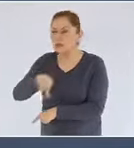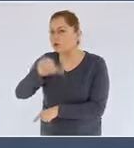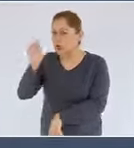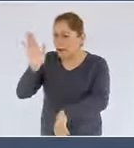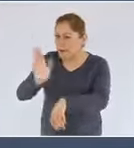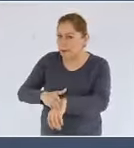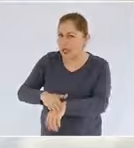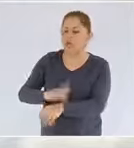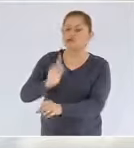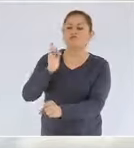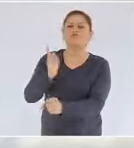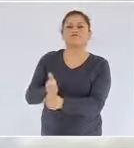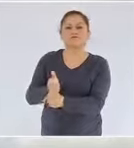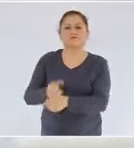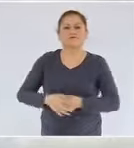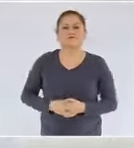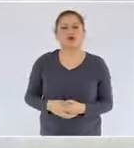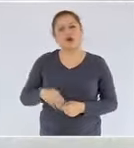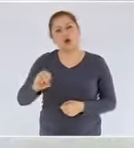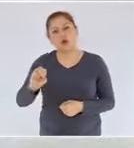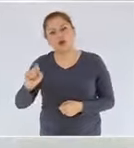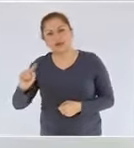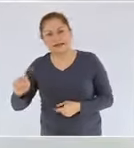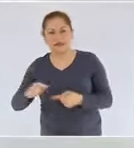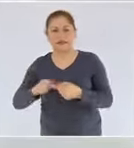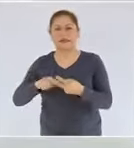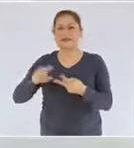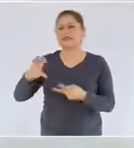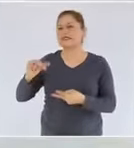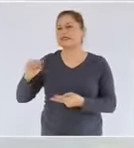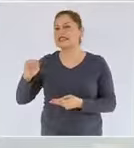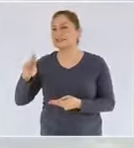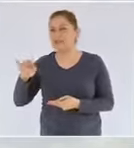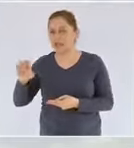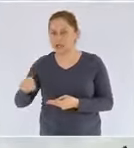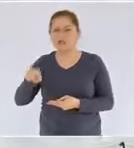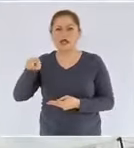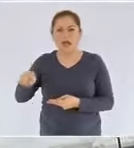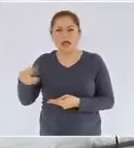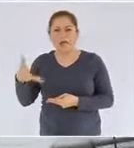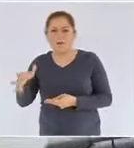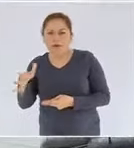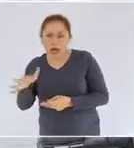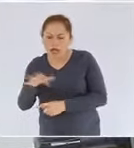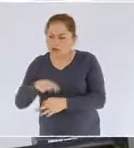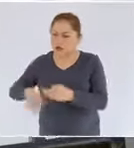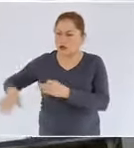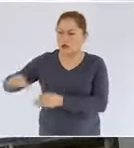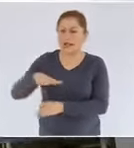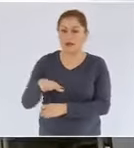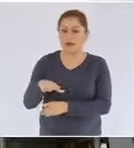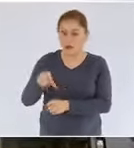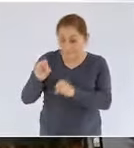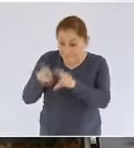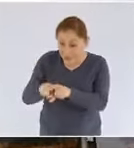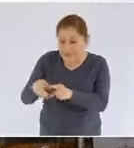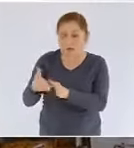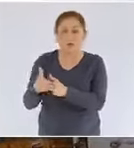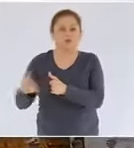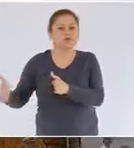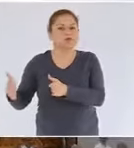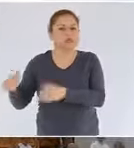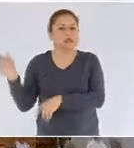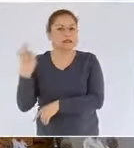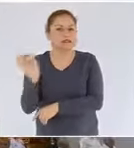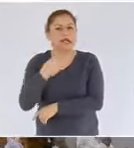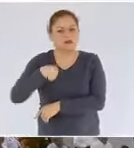Popte, Tirivich y una posible extensión del propio campo Simpona, que de resultar